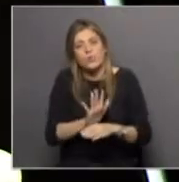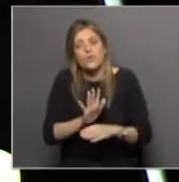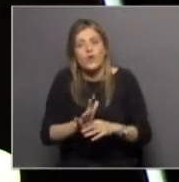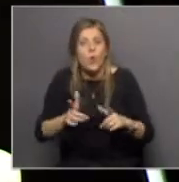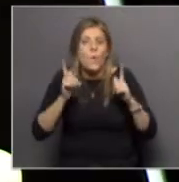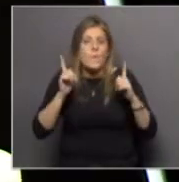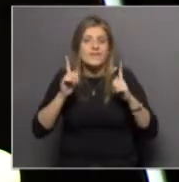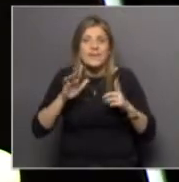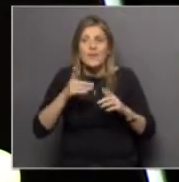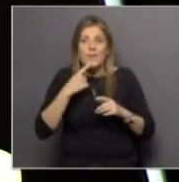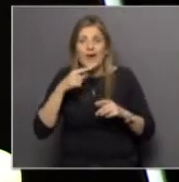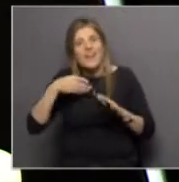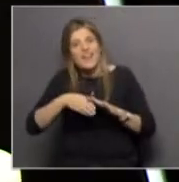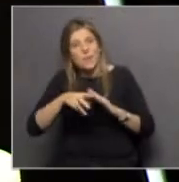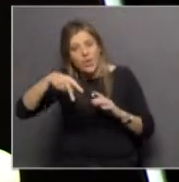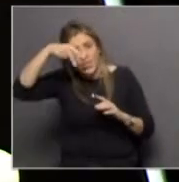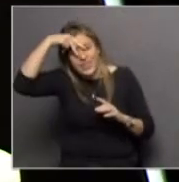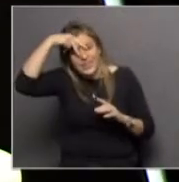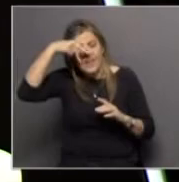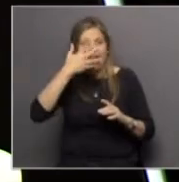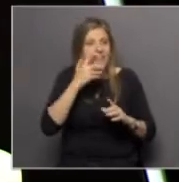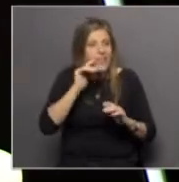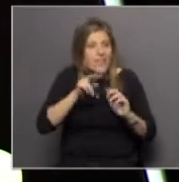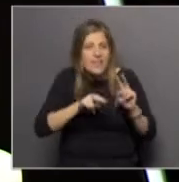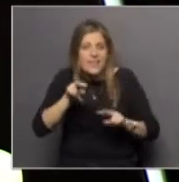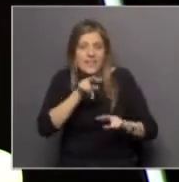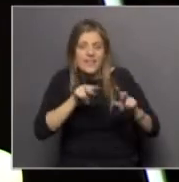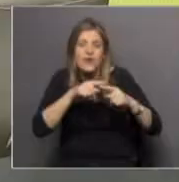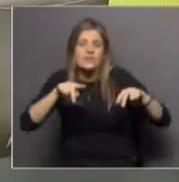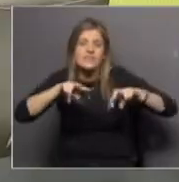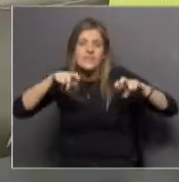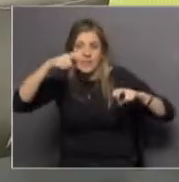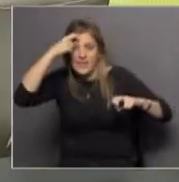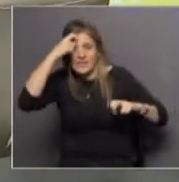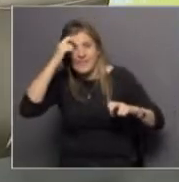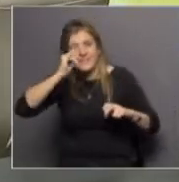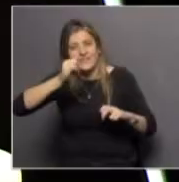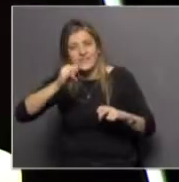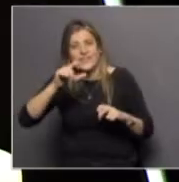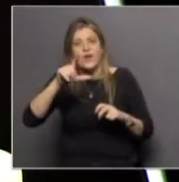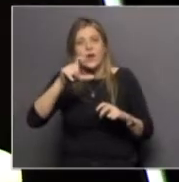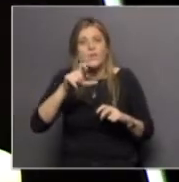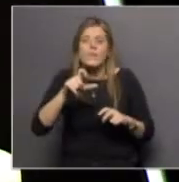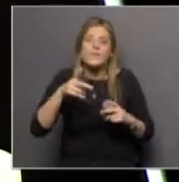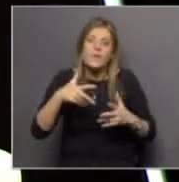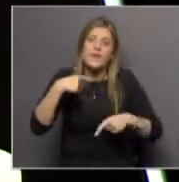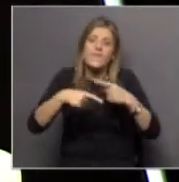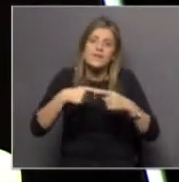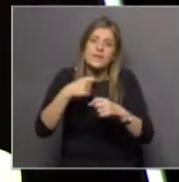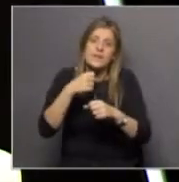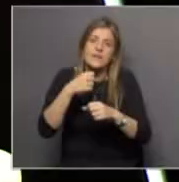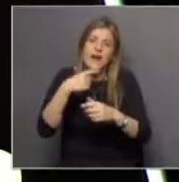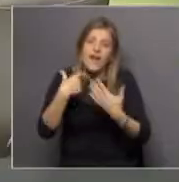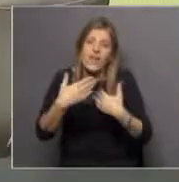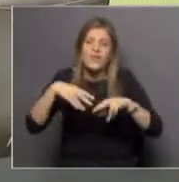nerd por si se me permite la expresión pero nos encanta ir a verlo tal cual bueno vamos a seguir hablando de humo de alguna